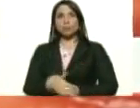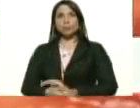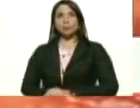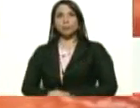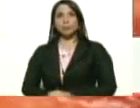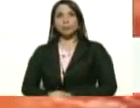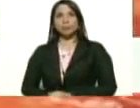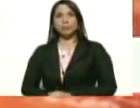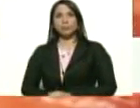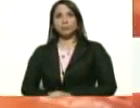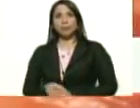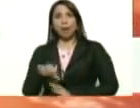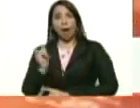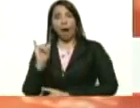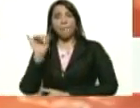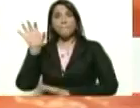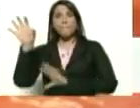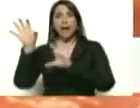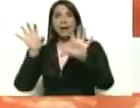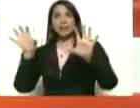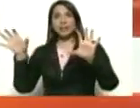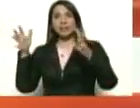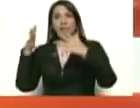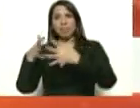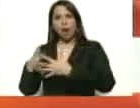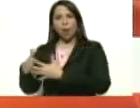Y aquí están los países, en Estados Unidos,